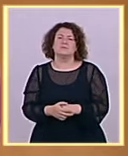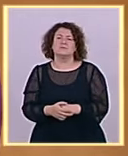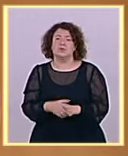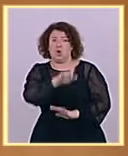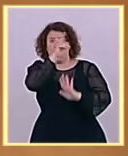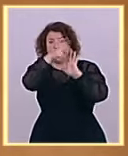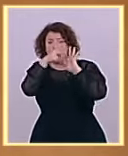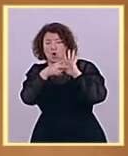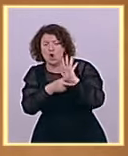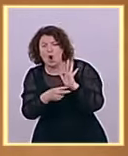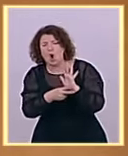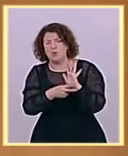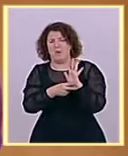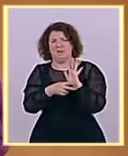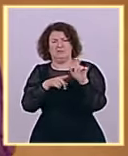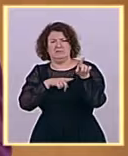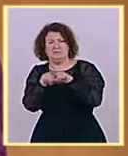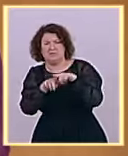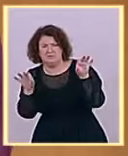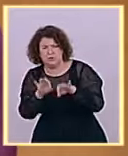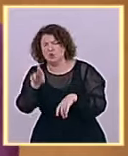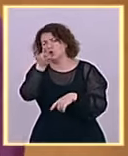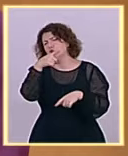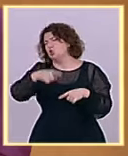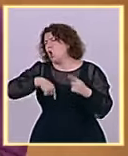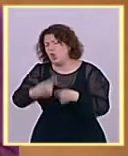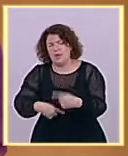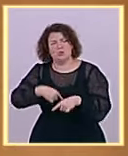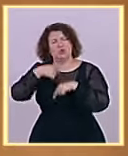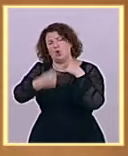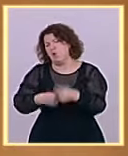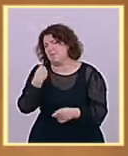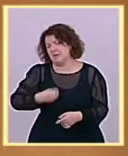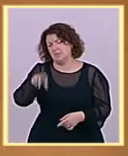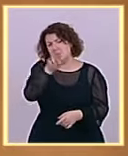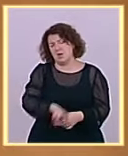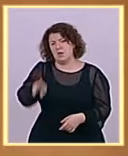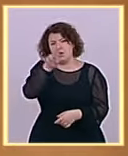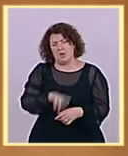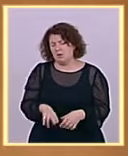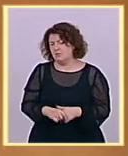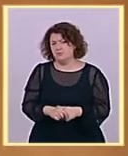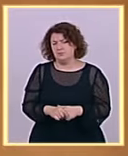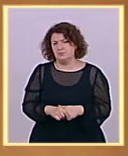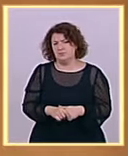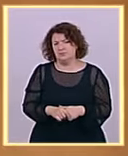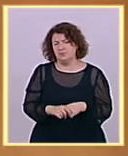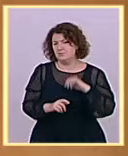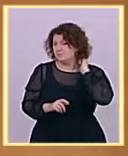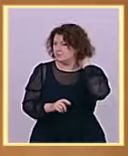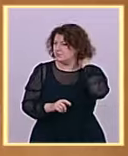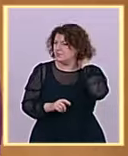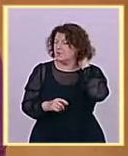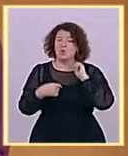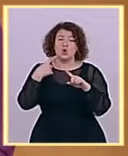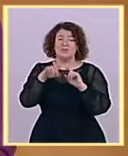día y todos los días. Y hay algunas cosas que se desprenden de su intervención que llaman la atención. ¿Usted está